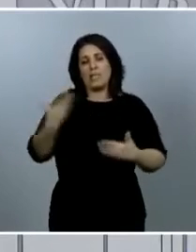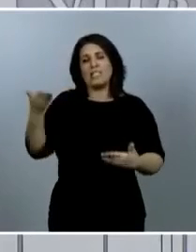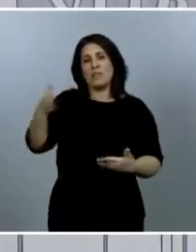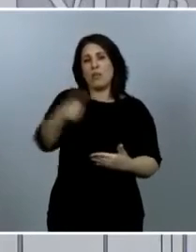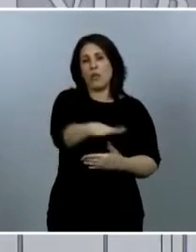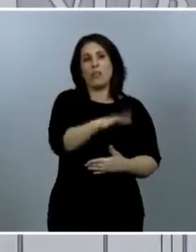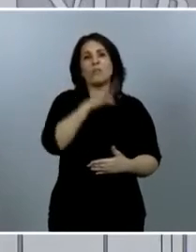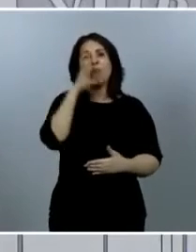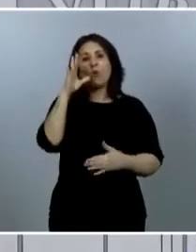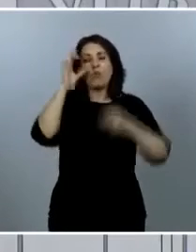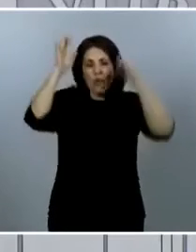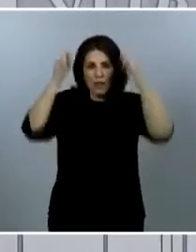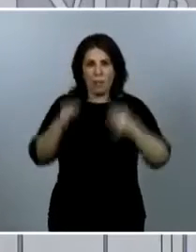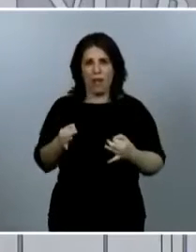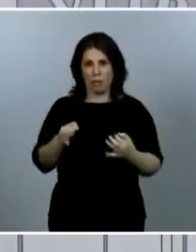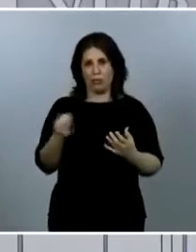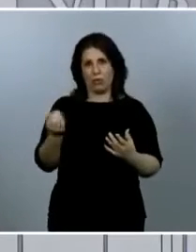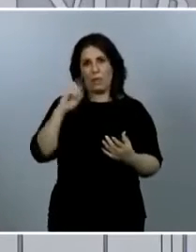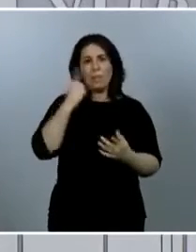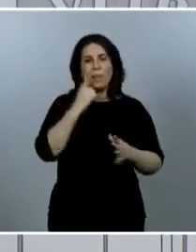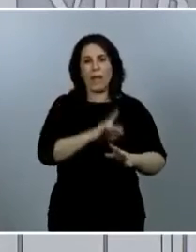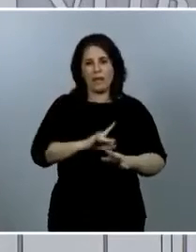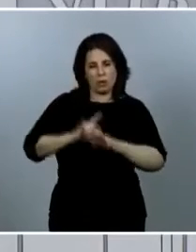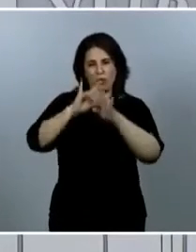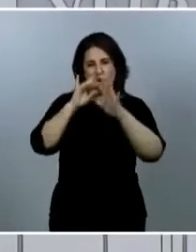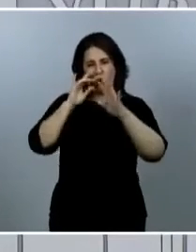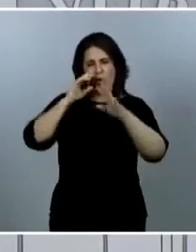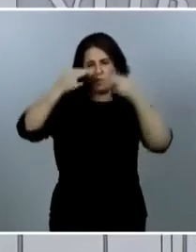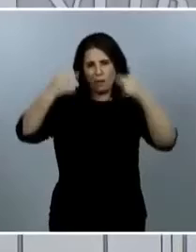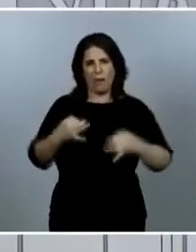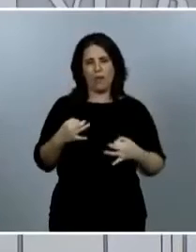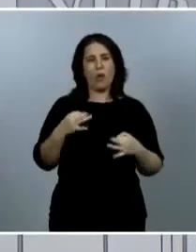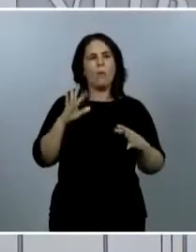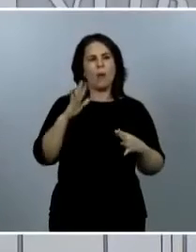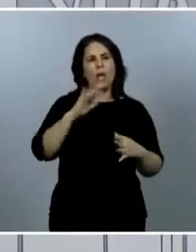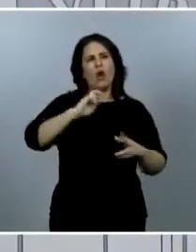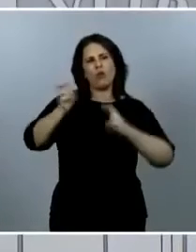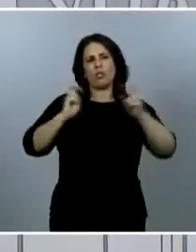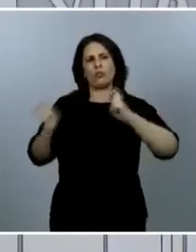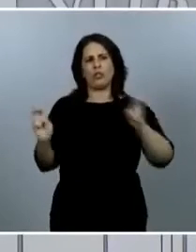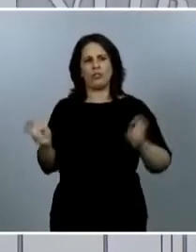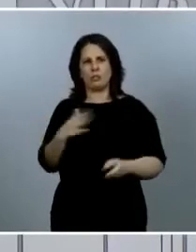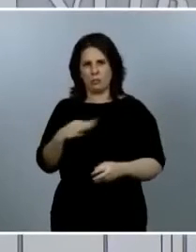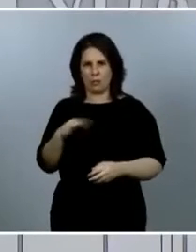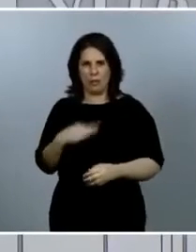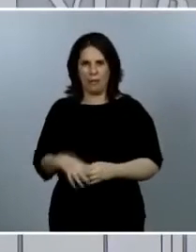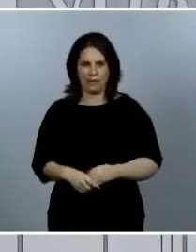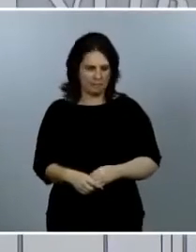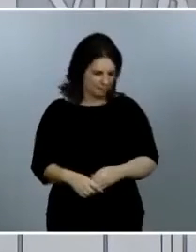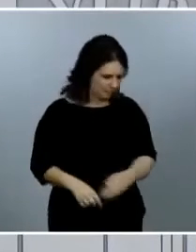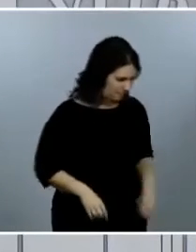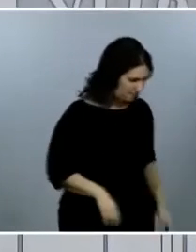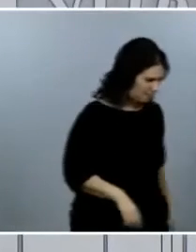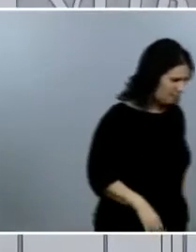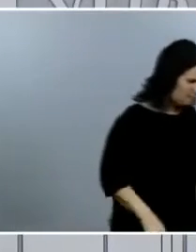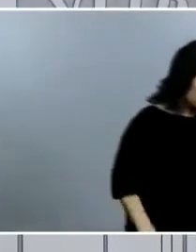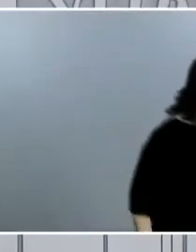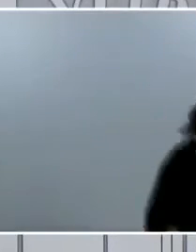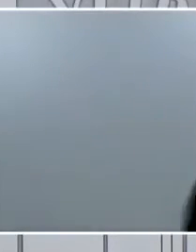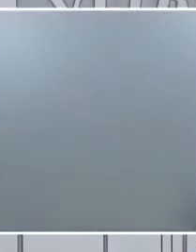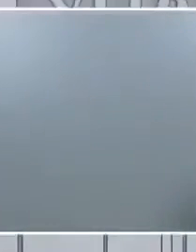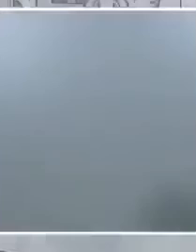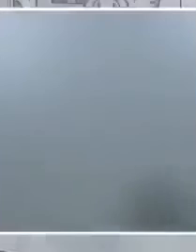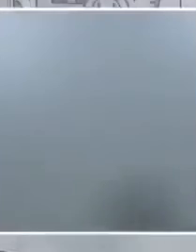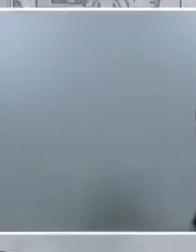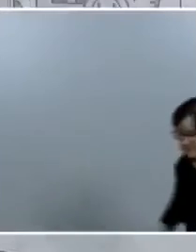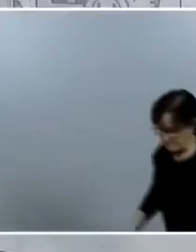confirmados o con un diagnóstico confirmado pero desde luego tenemos opciones de utilizar varias de ellas. La vanguardia le pregunta Madrid, Barcelona y Castilla y León van